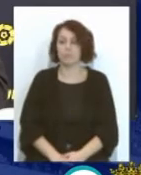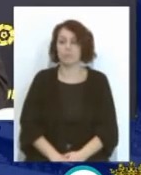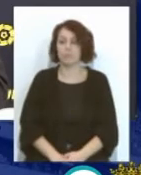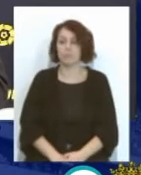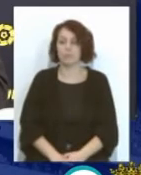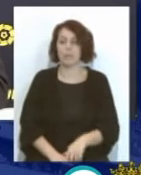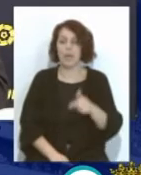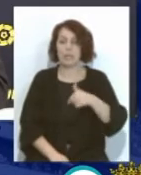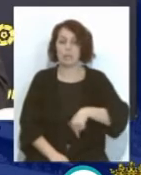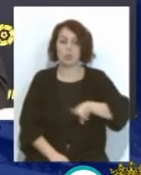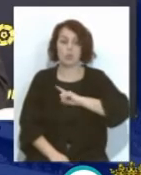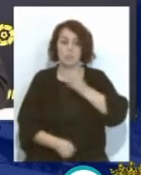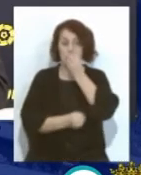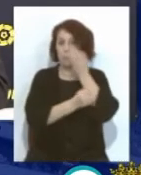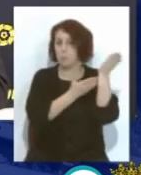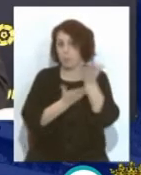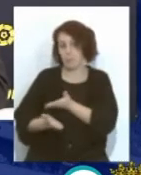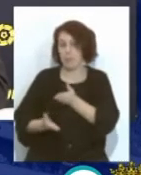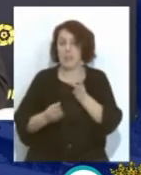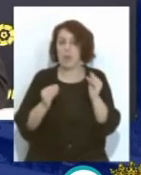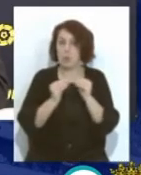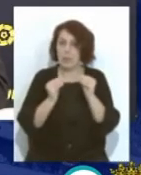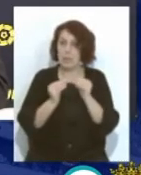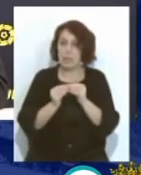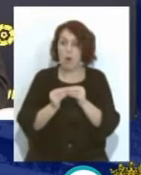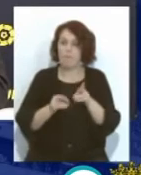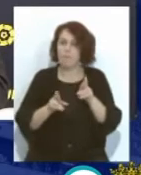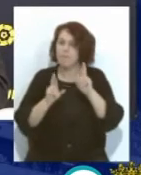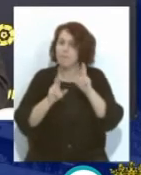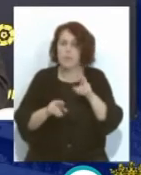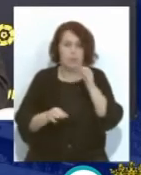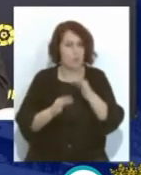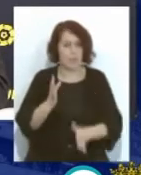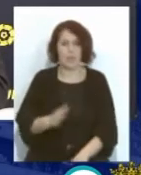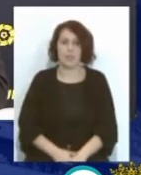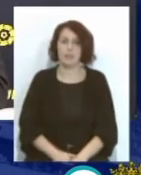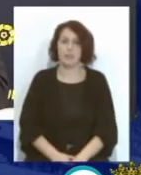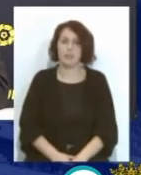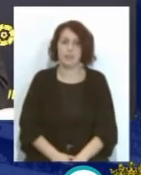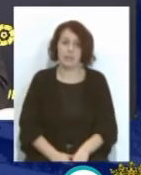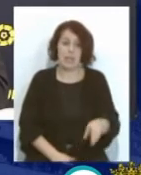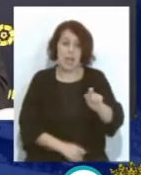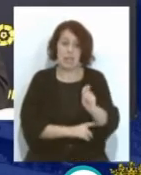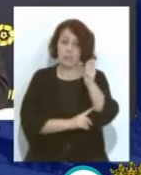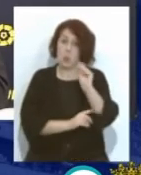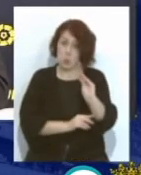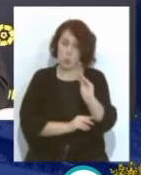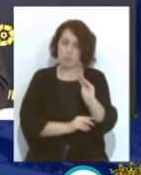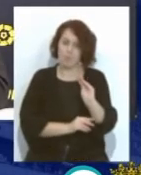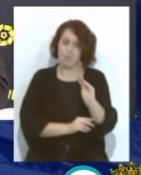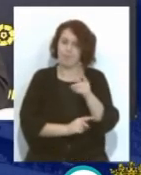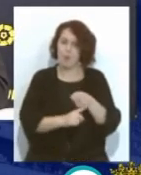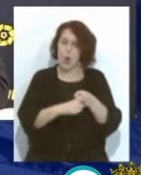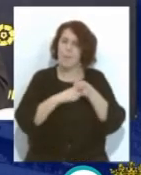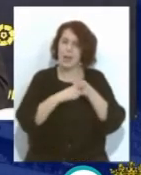Desde aquí Queremos darle La bienvenida A Rubén Que tenga Mucha suerte Que sus éxitos Serán los éxitos